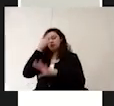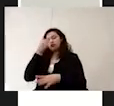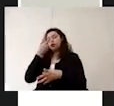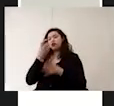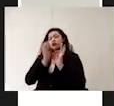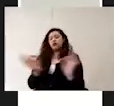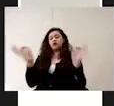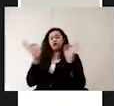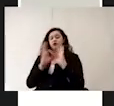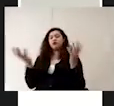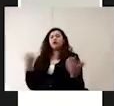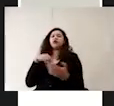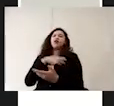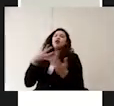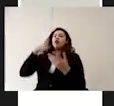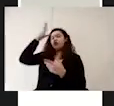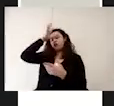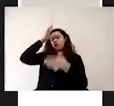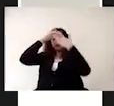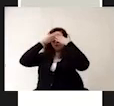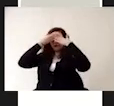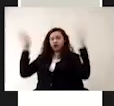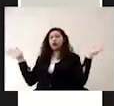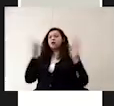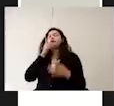generar esta conciencia en los papás